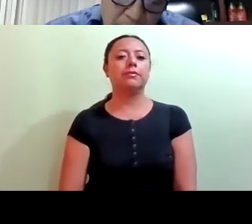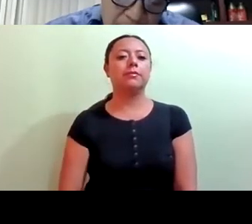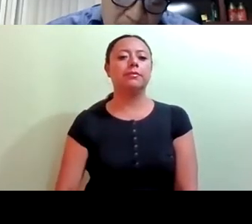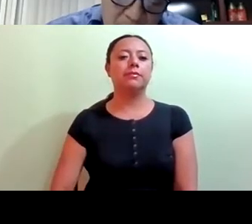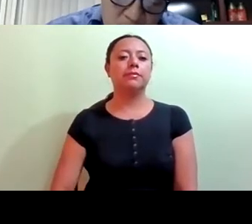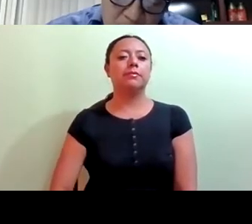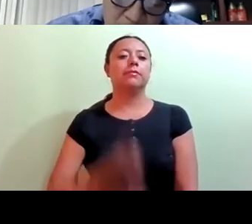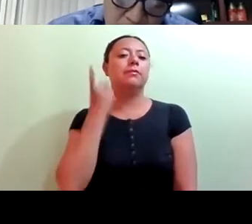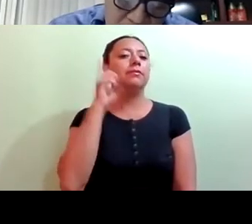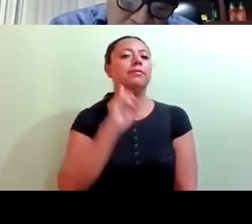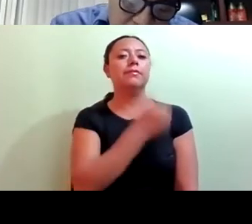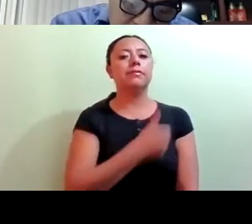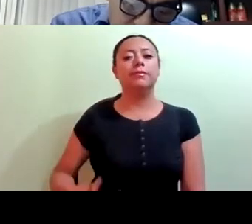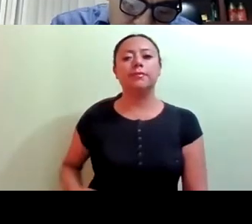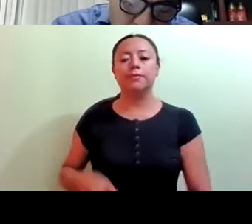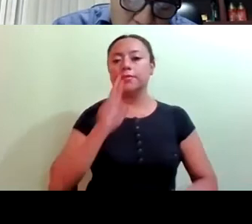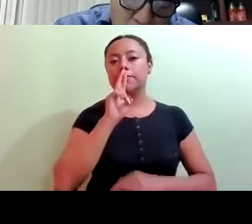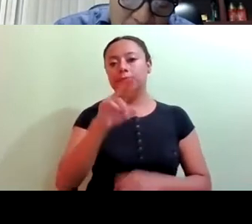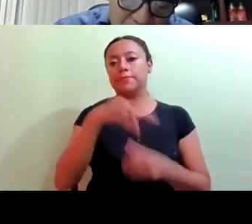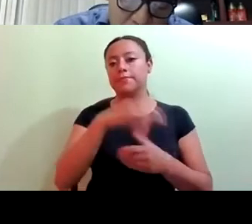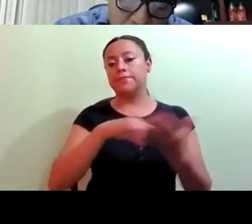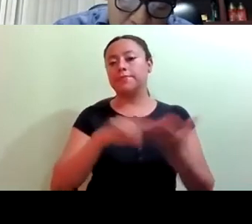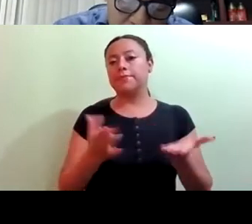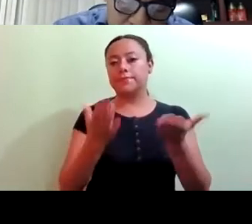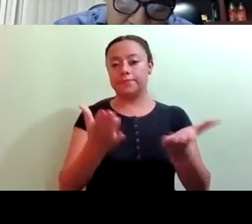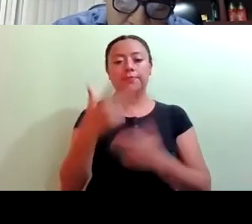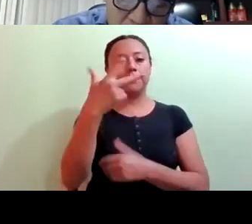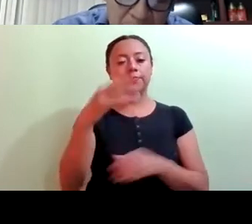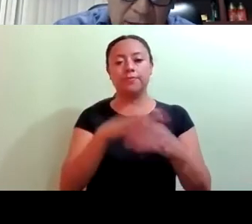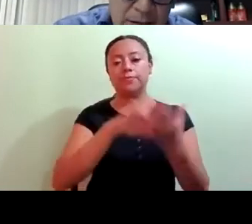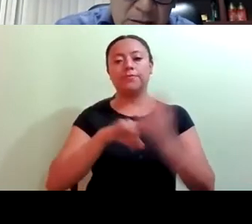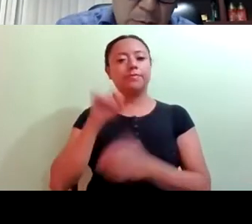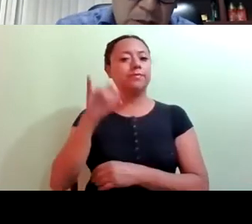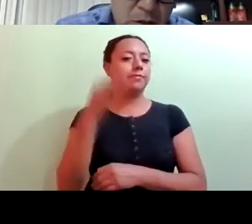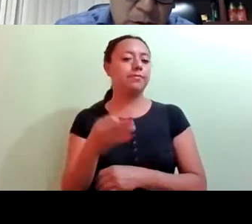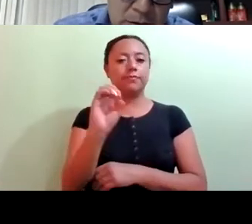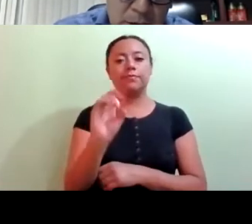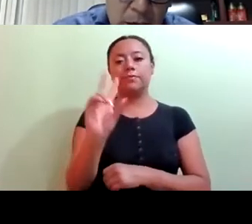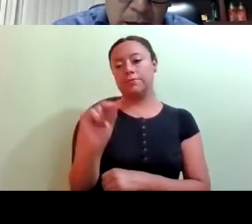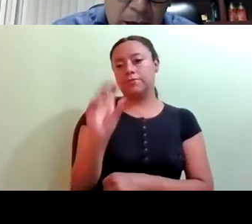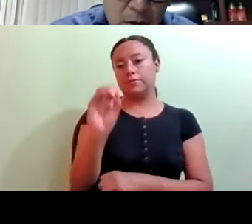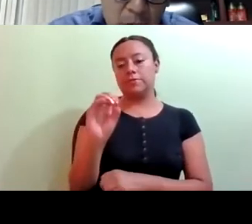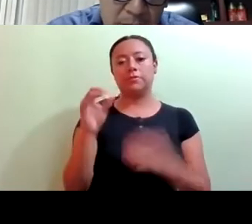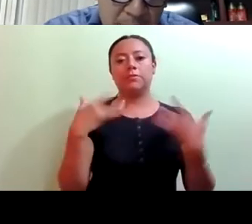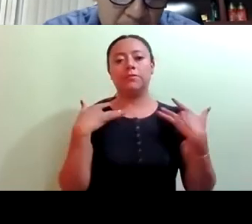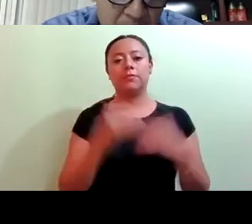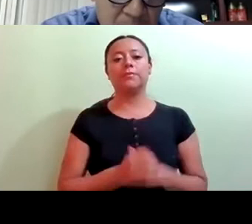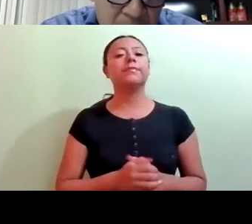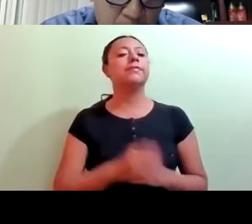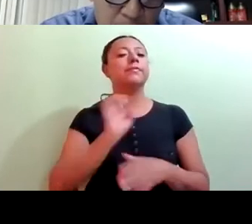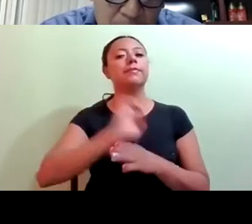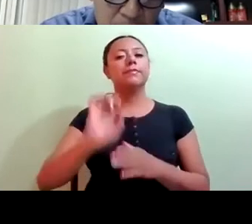Diputada Presidenta del Deputado, la votación es el siguiente. Ocho votos a favor, cero en contra, cero abstenciones. En consecuencia,